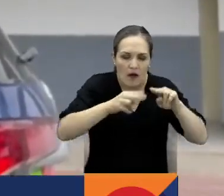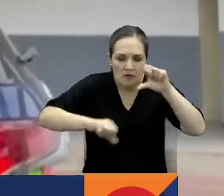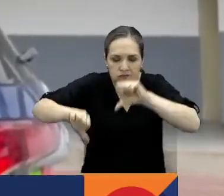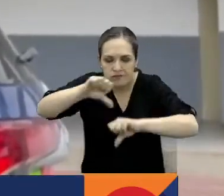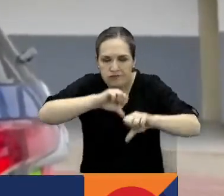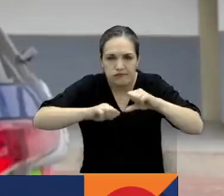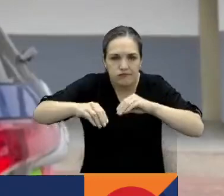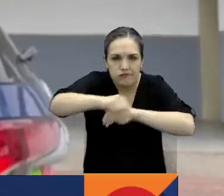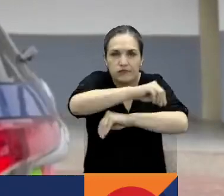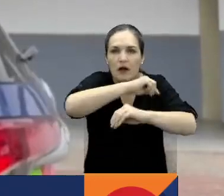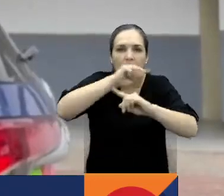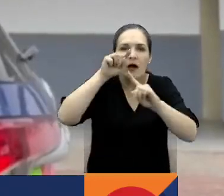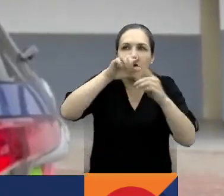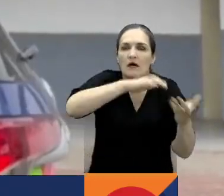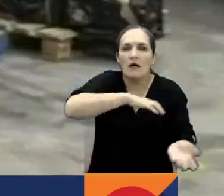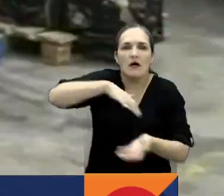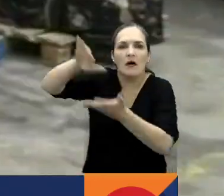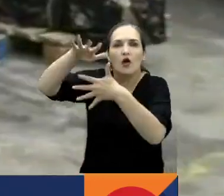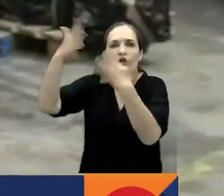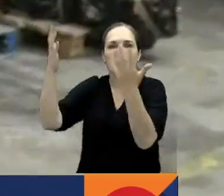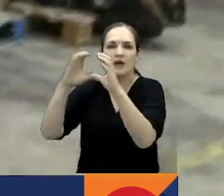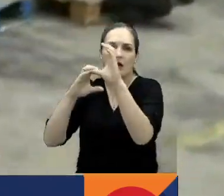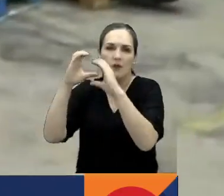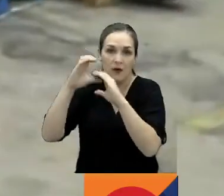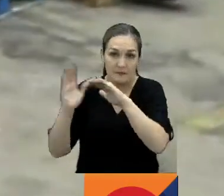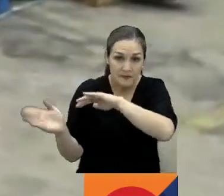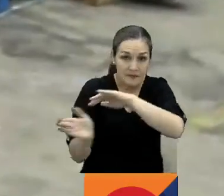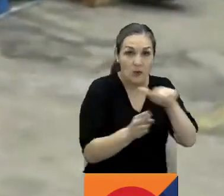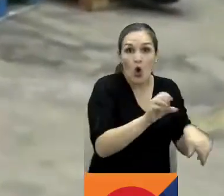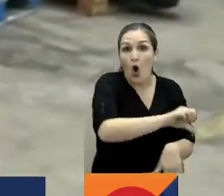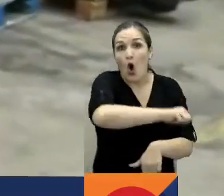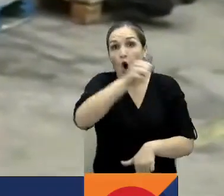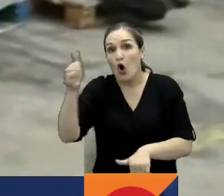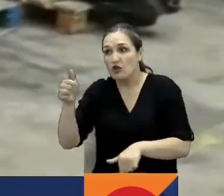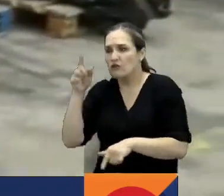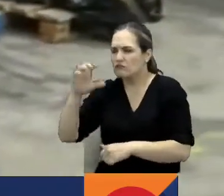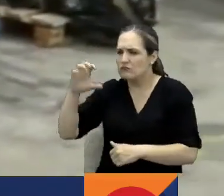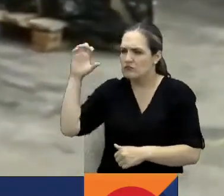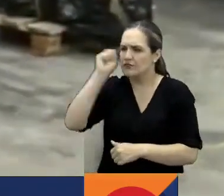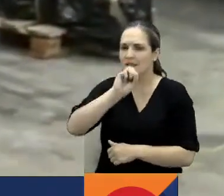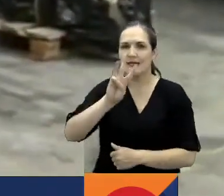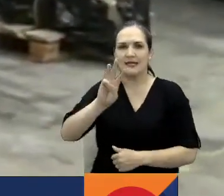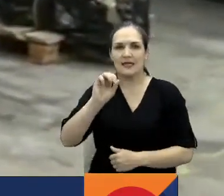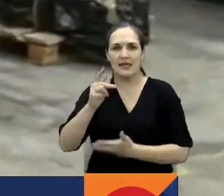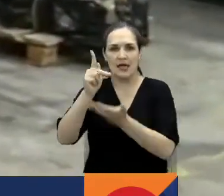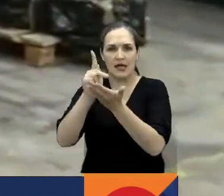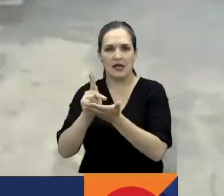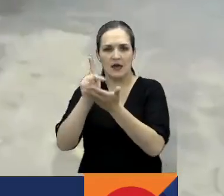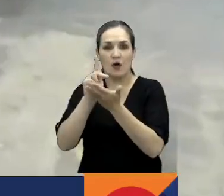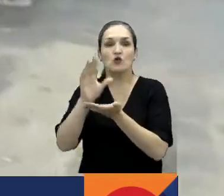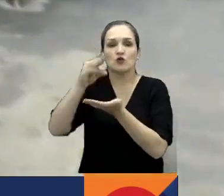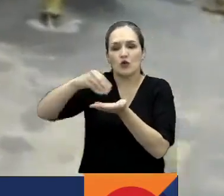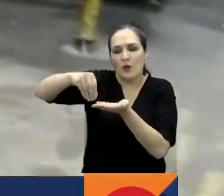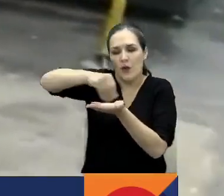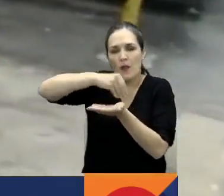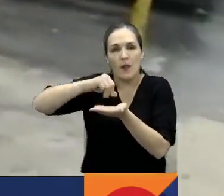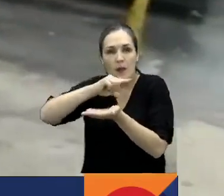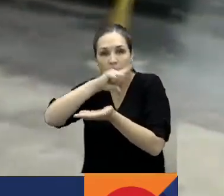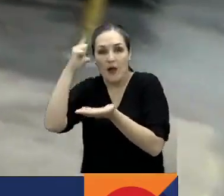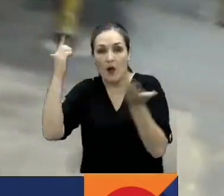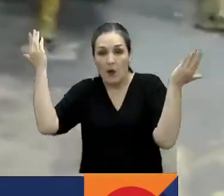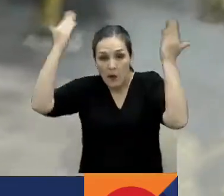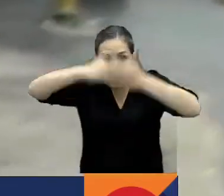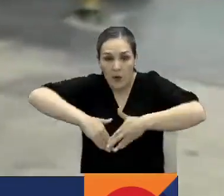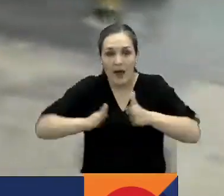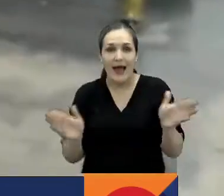tenía como destino el departamento del Cauca. En otro operativo encontraron 30 kilogramos de clorhidrato de cocaína camuflados